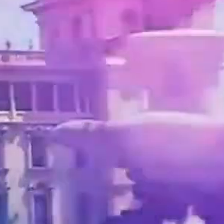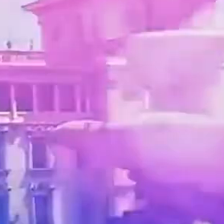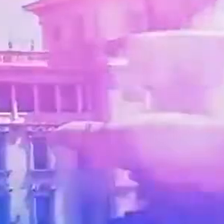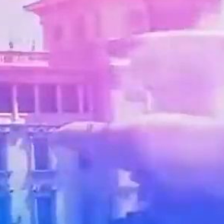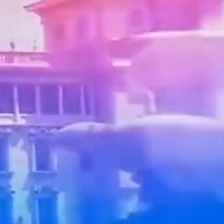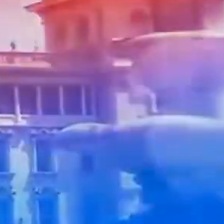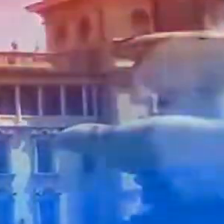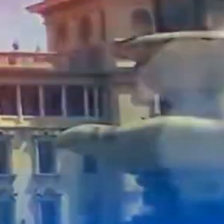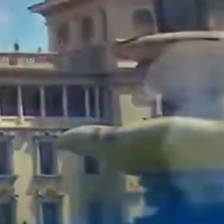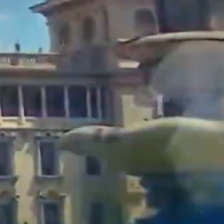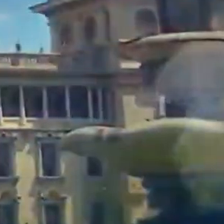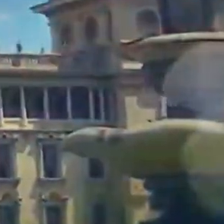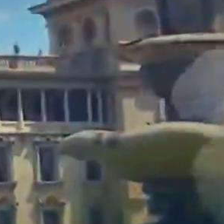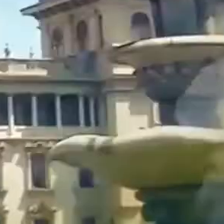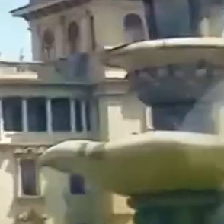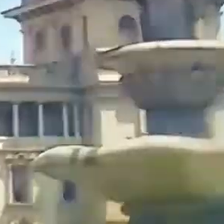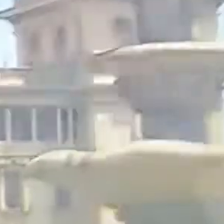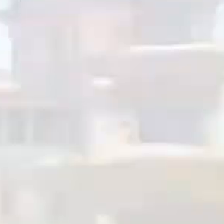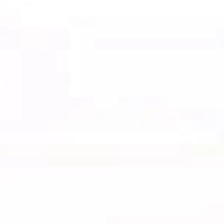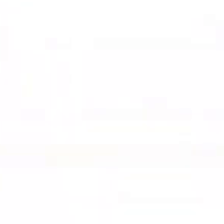un mensaje para la nación.